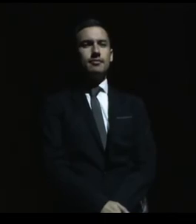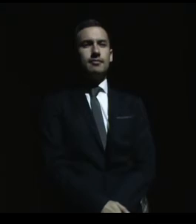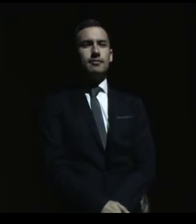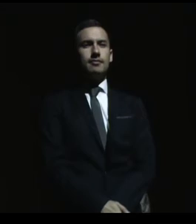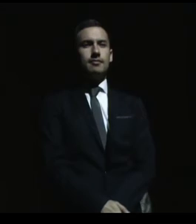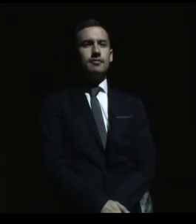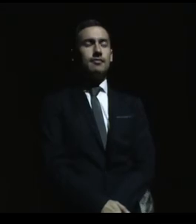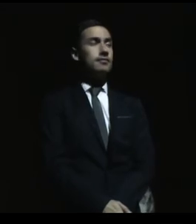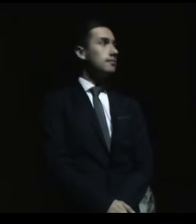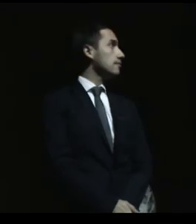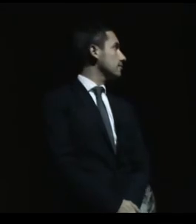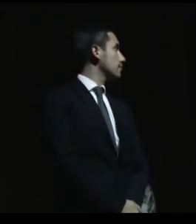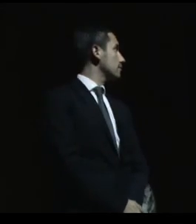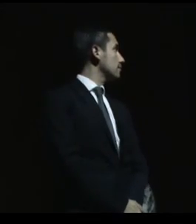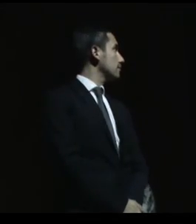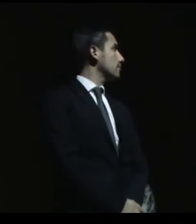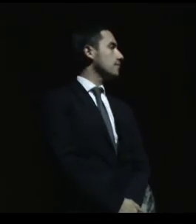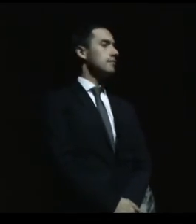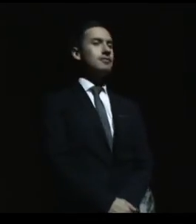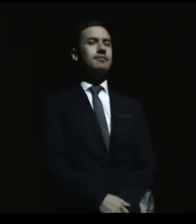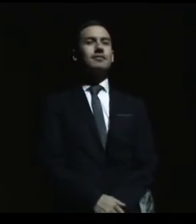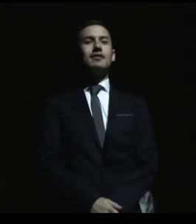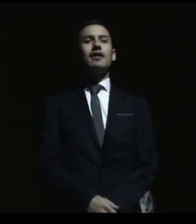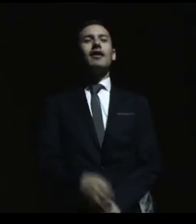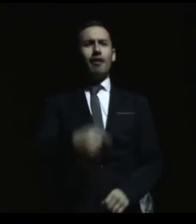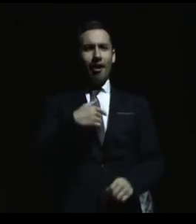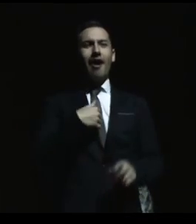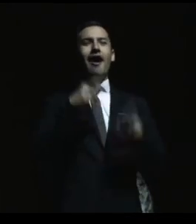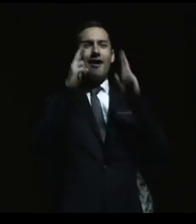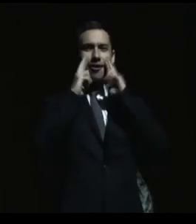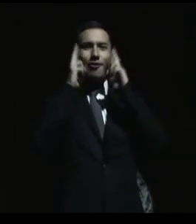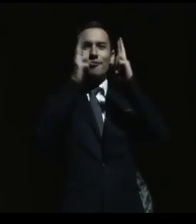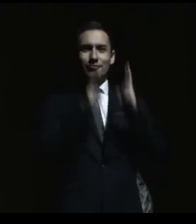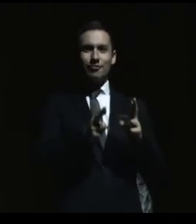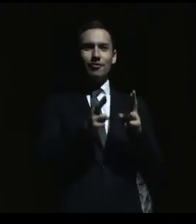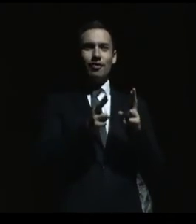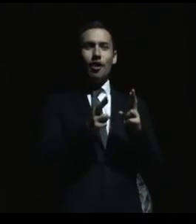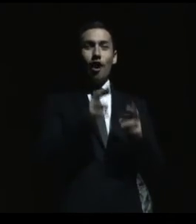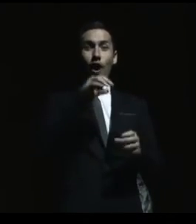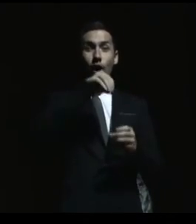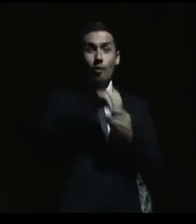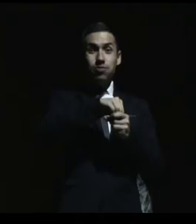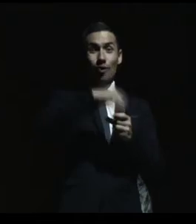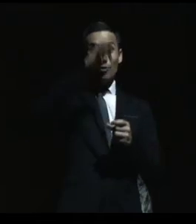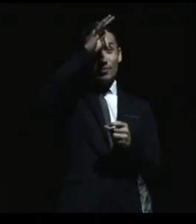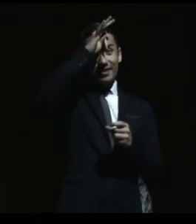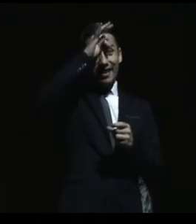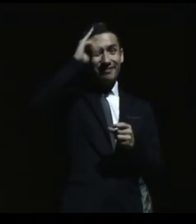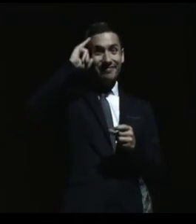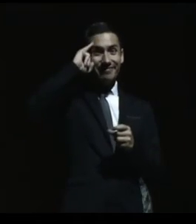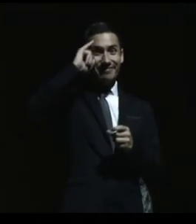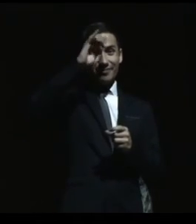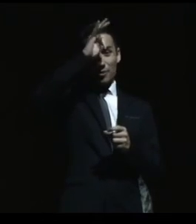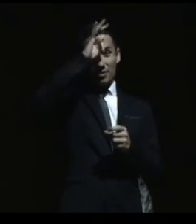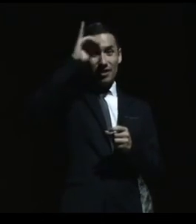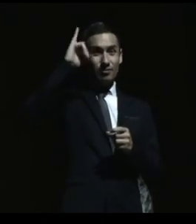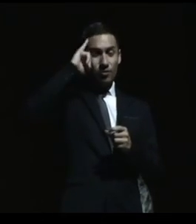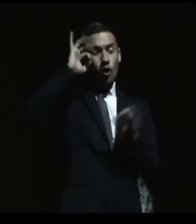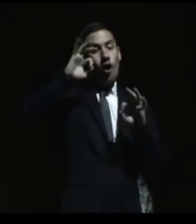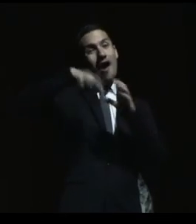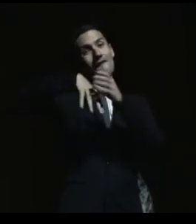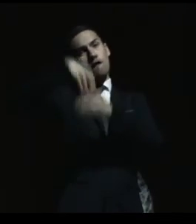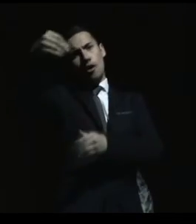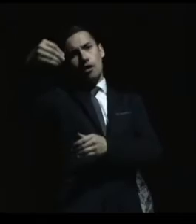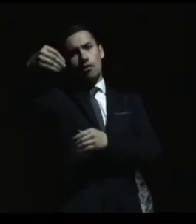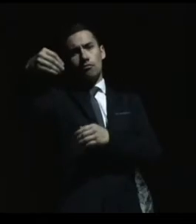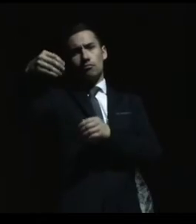Se reconoció también de que los que estamos adentro de un neuro psiquiátrico o afuera de un neuro psiquiátrico